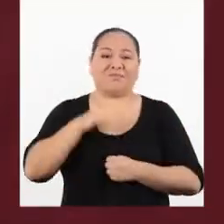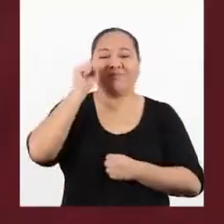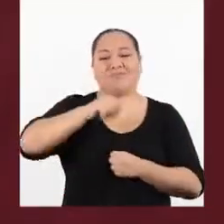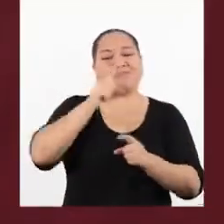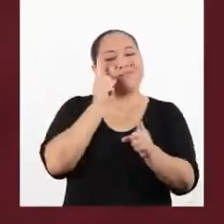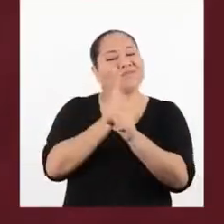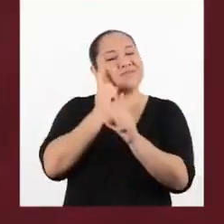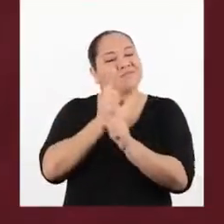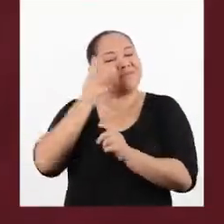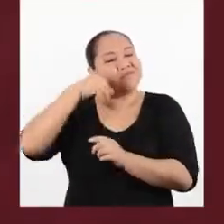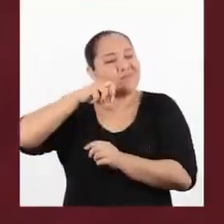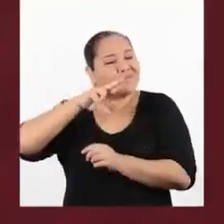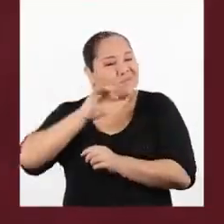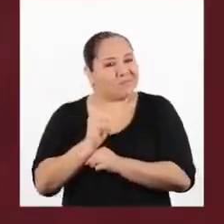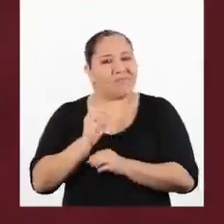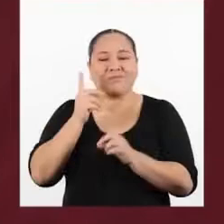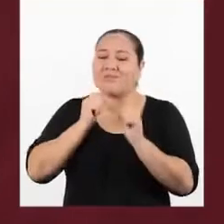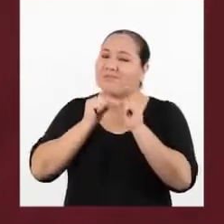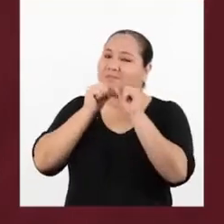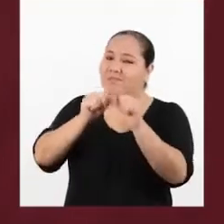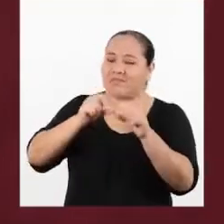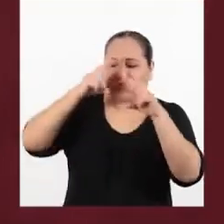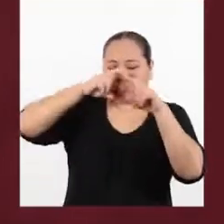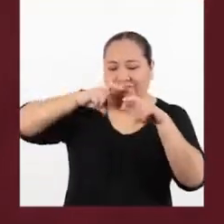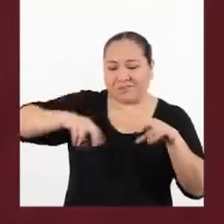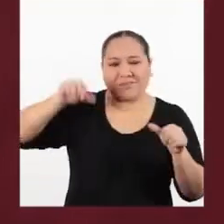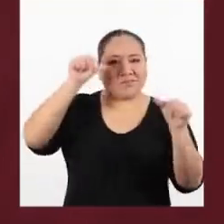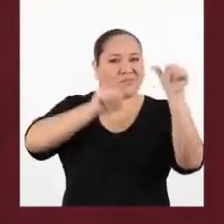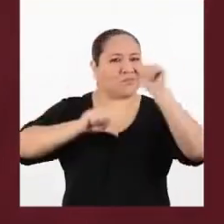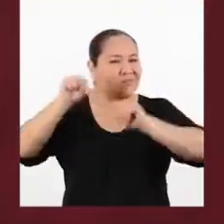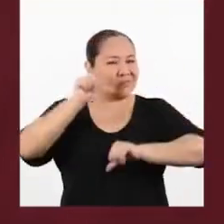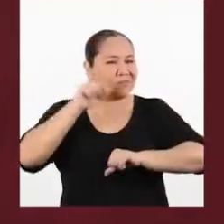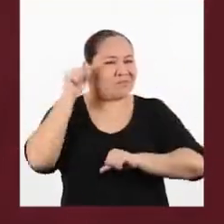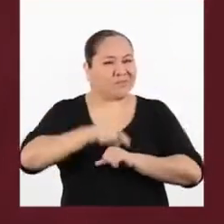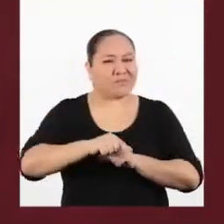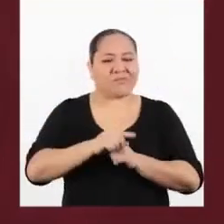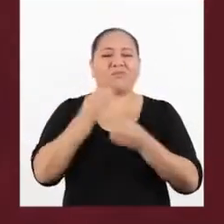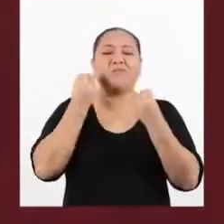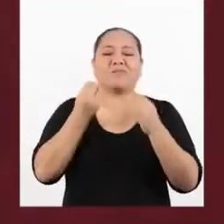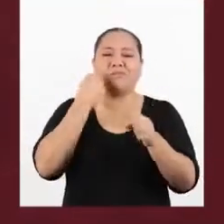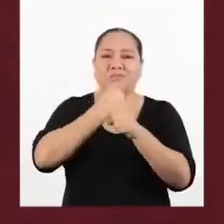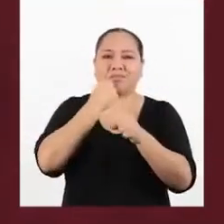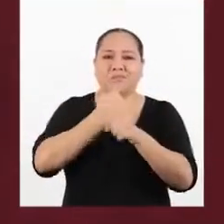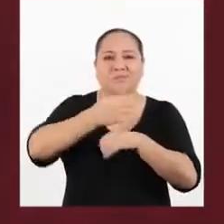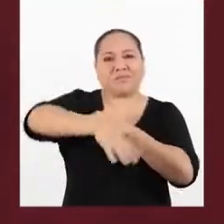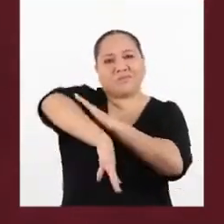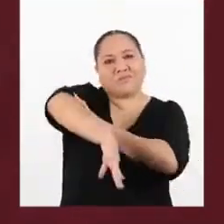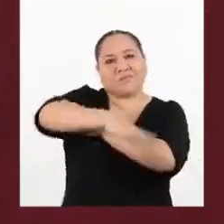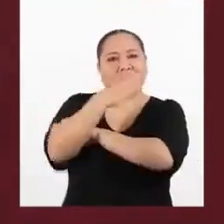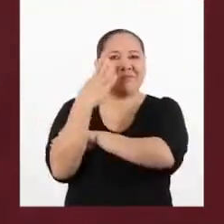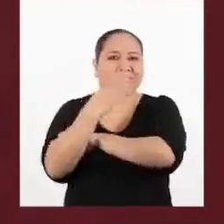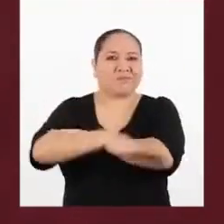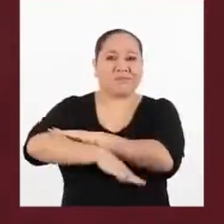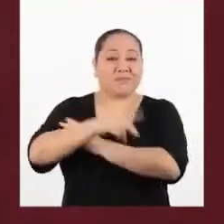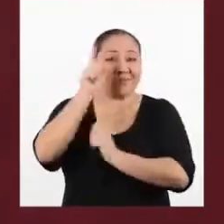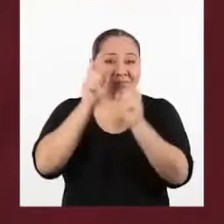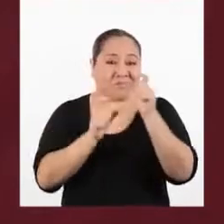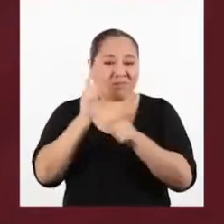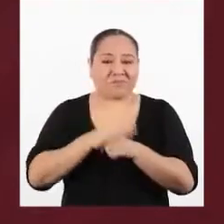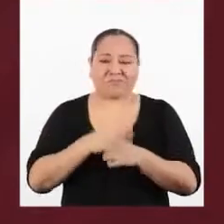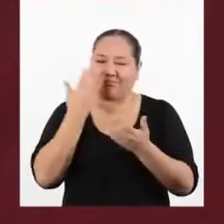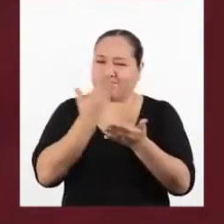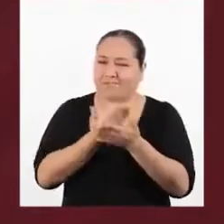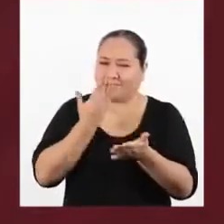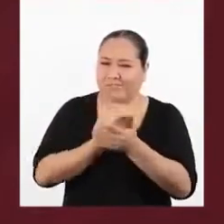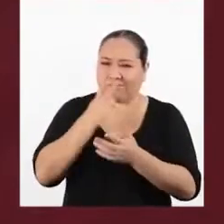es, Mario. Continuaremos con la indagación científica sobre la biomecánica del brazo humano. Vamos a poner en